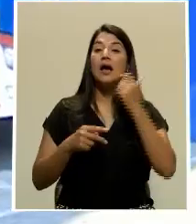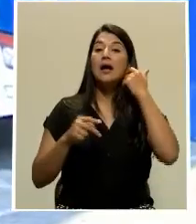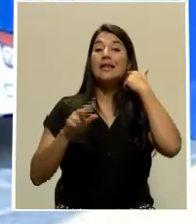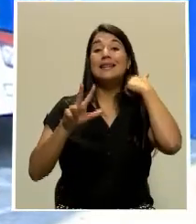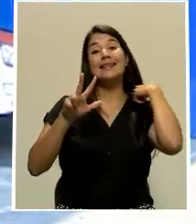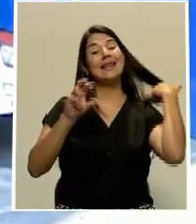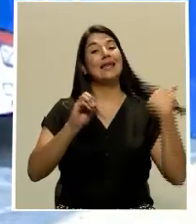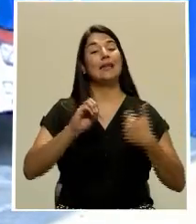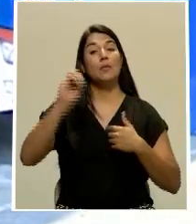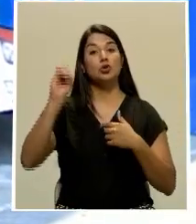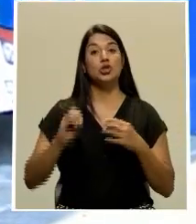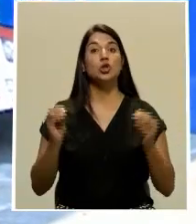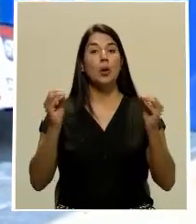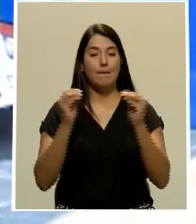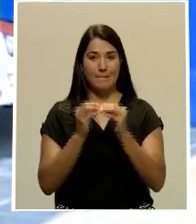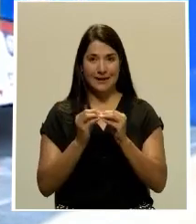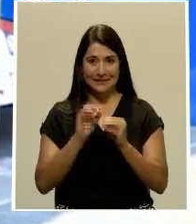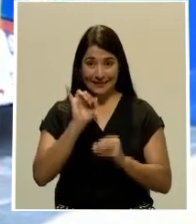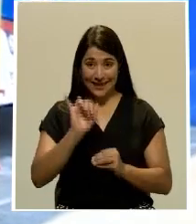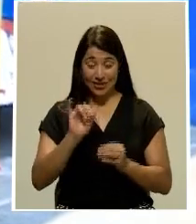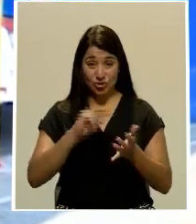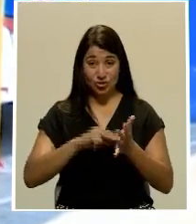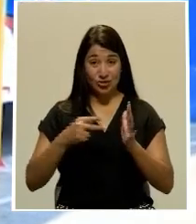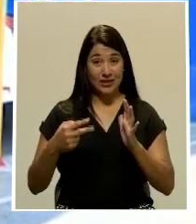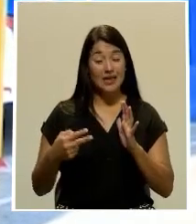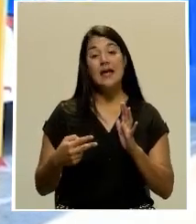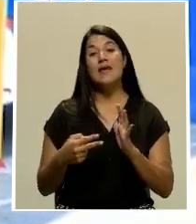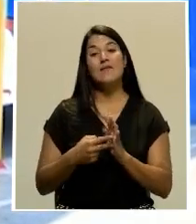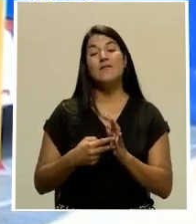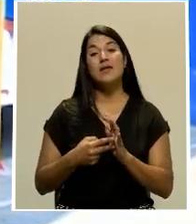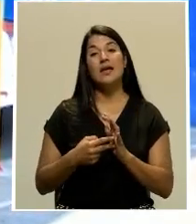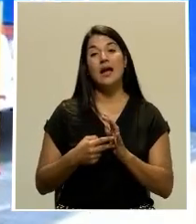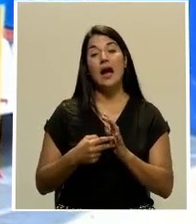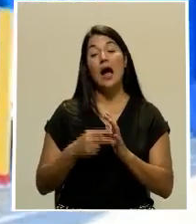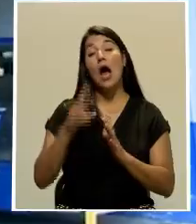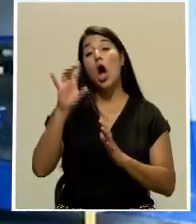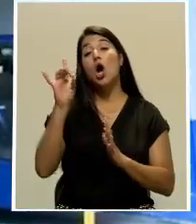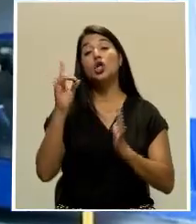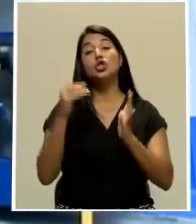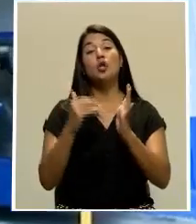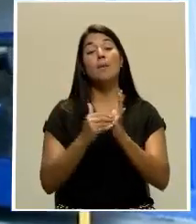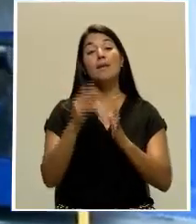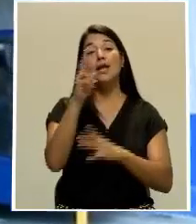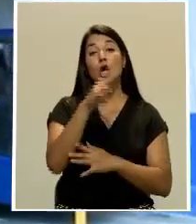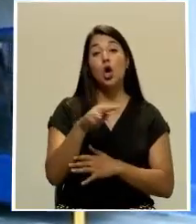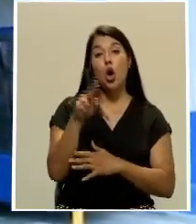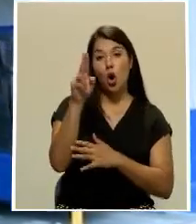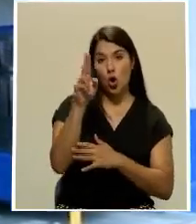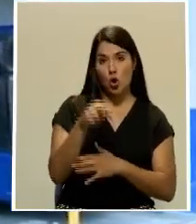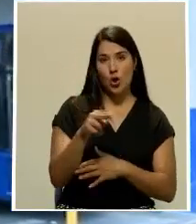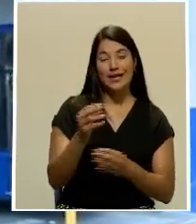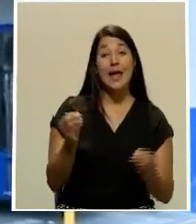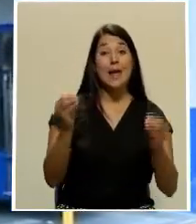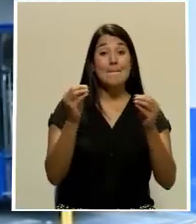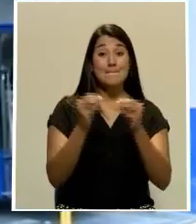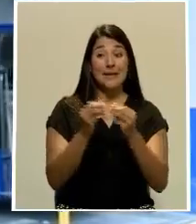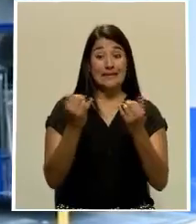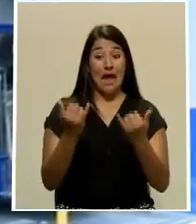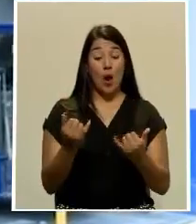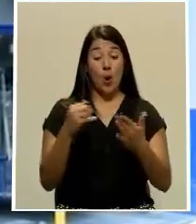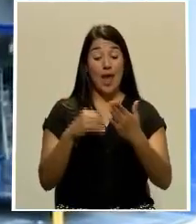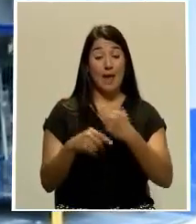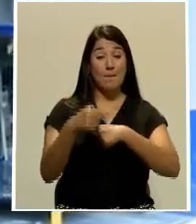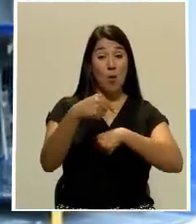al 30%, lo que significaría un desembolso de 8.000 colones en momentos de crisis fiscal